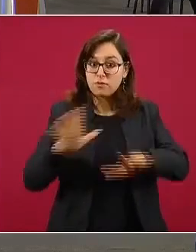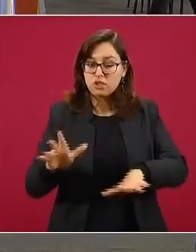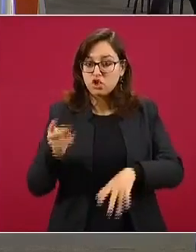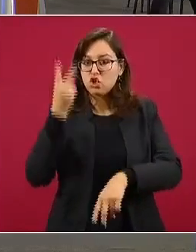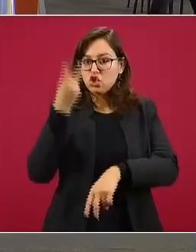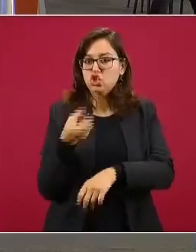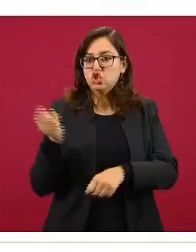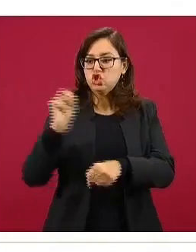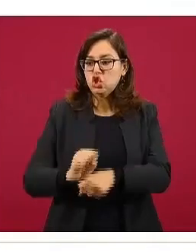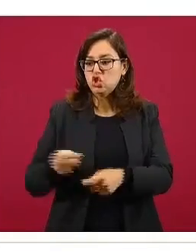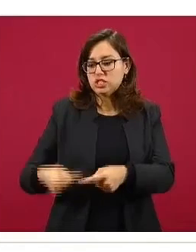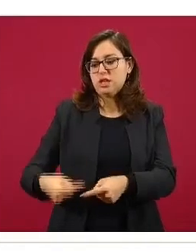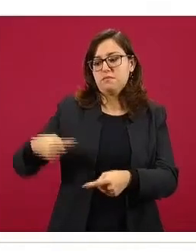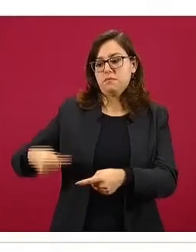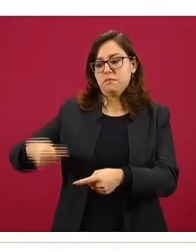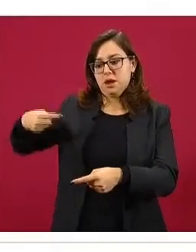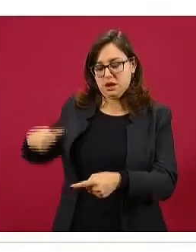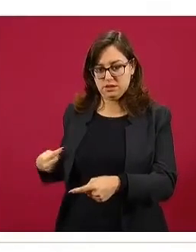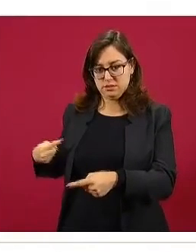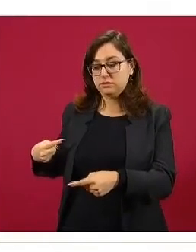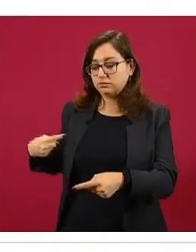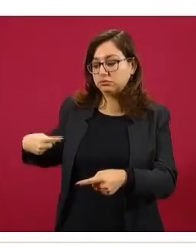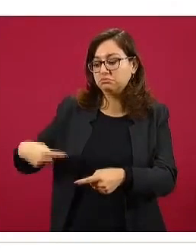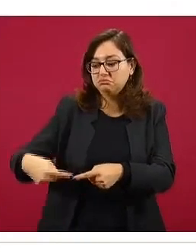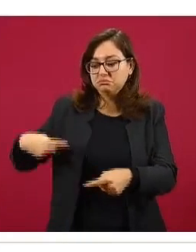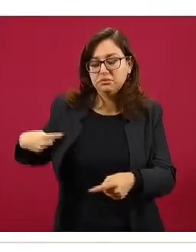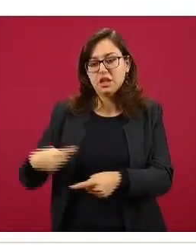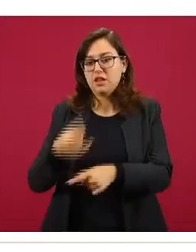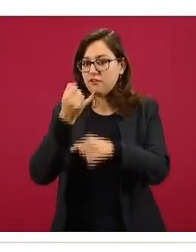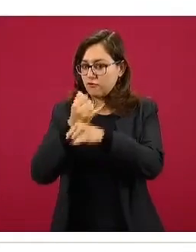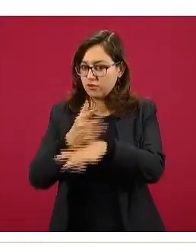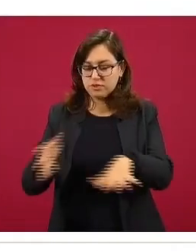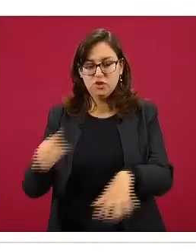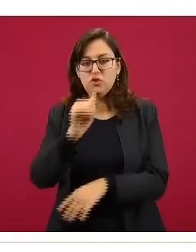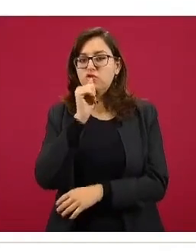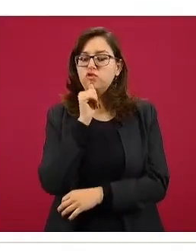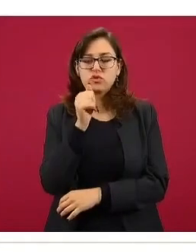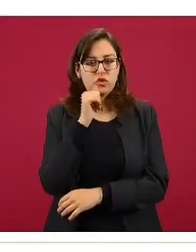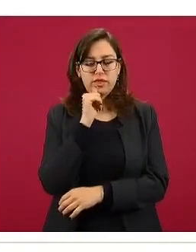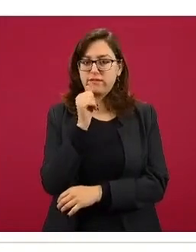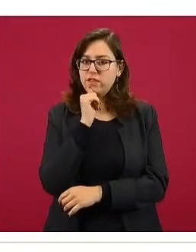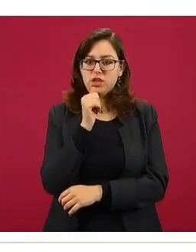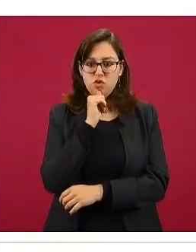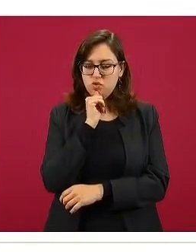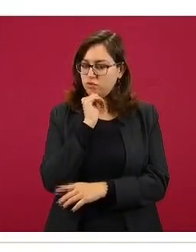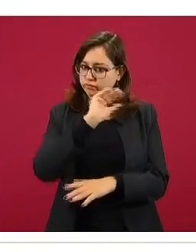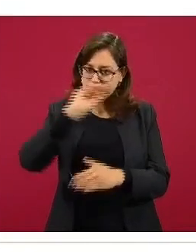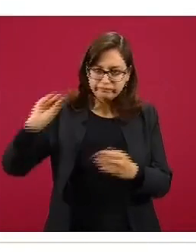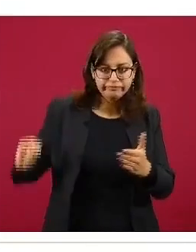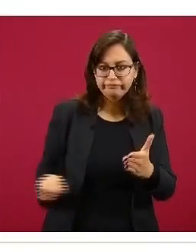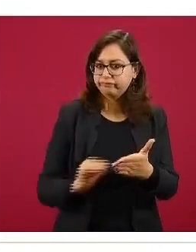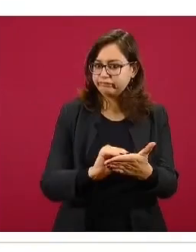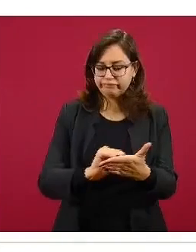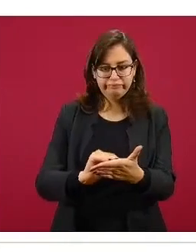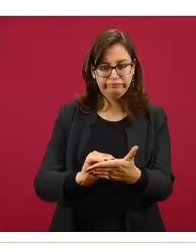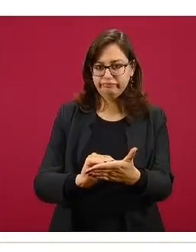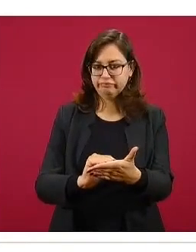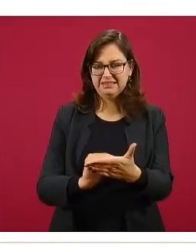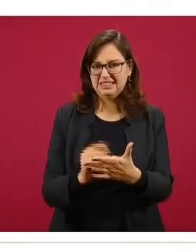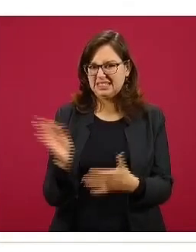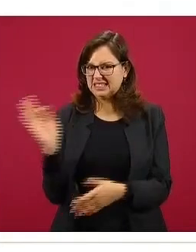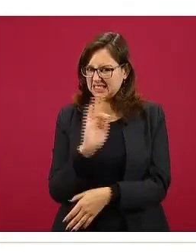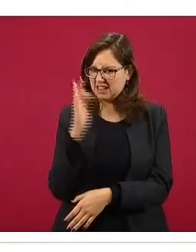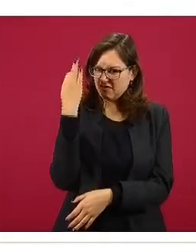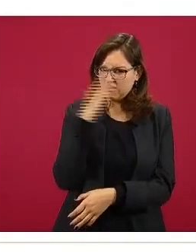presentes aquí los datos, aún cuando los analizamos, los datos de las dos semanas recientes, para no dar una